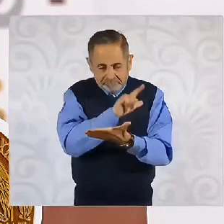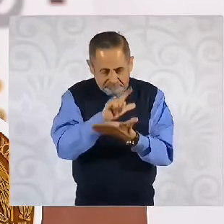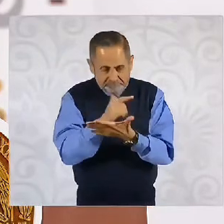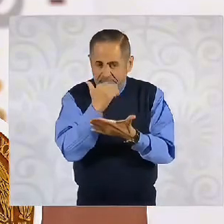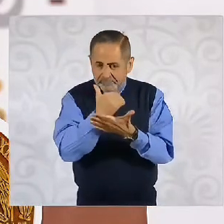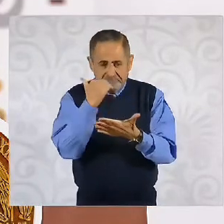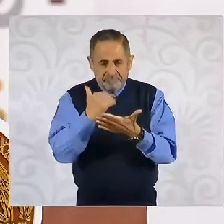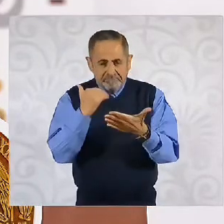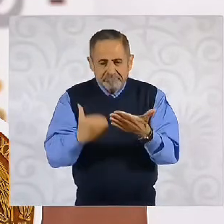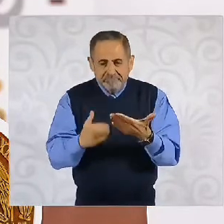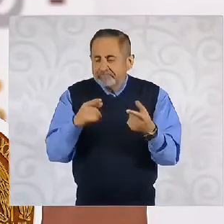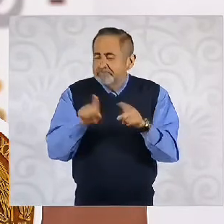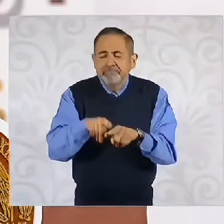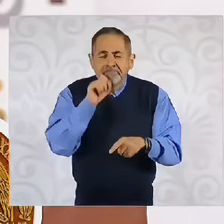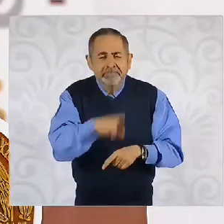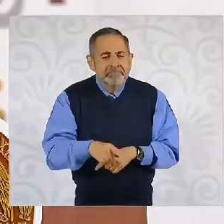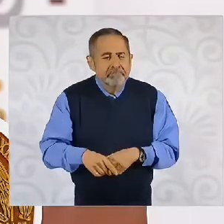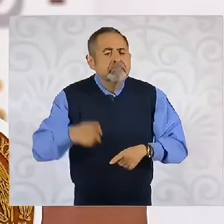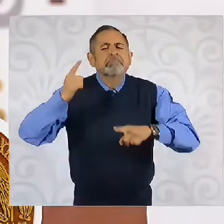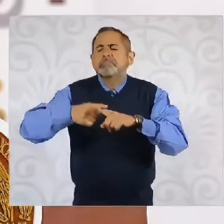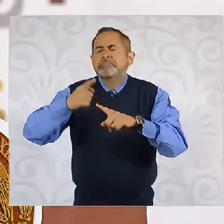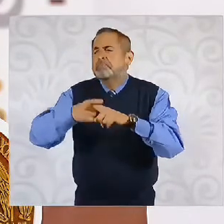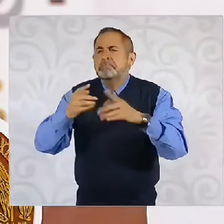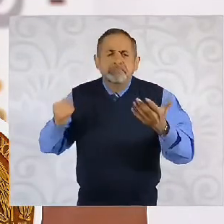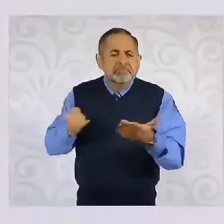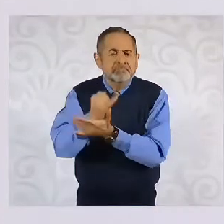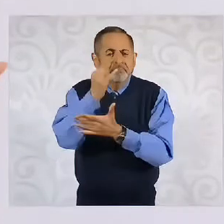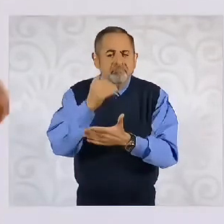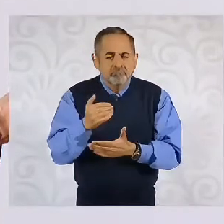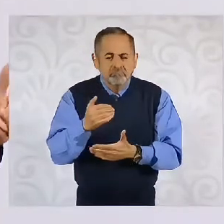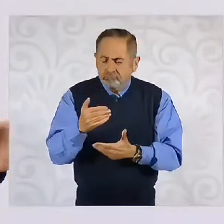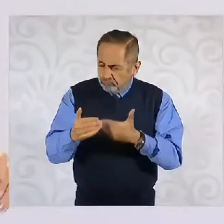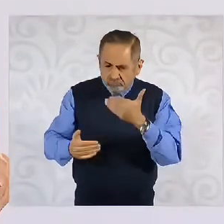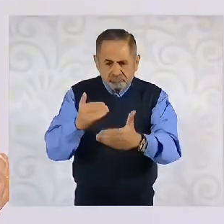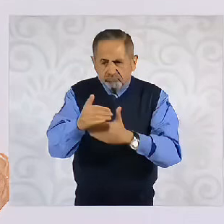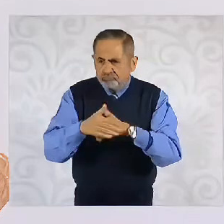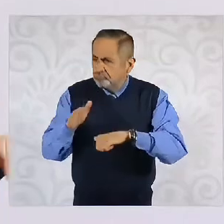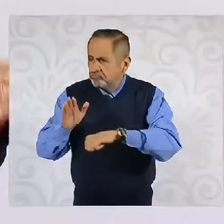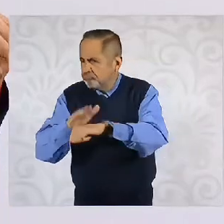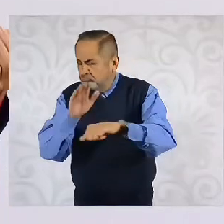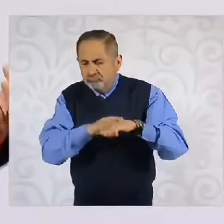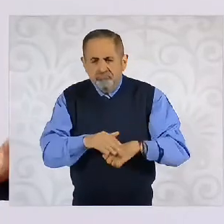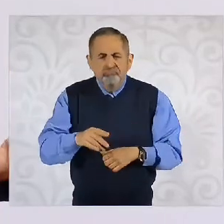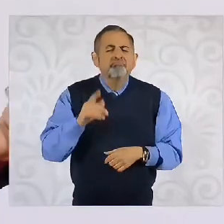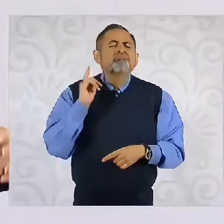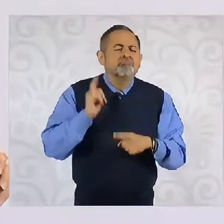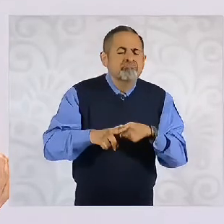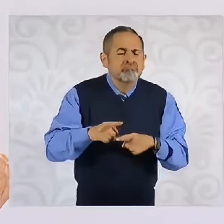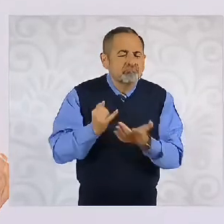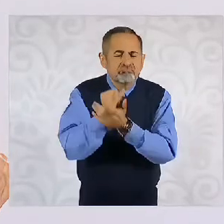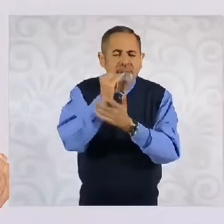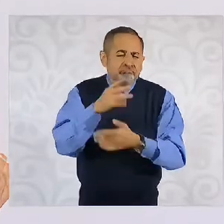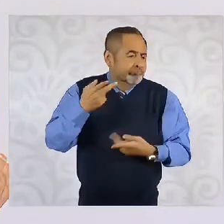¿quién decidió que avanzara el llamado Plan C? El pueblo.